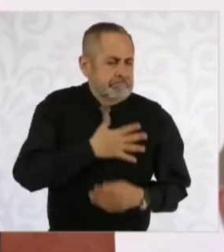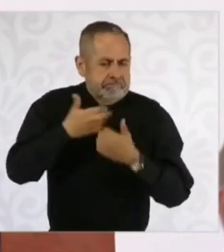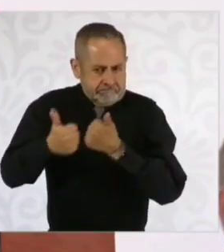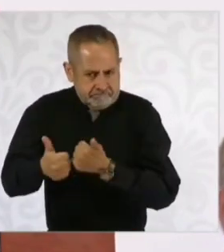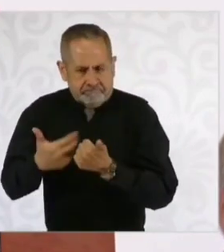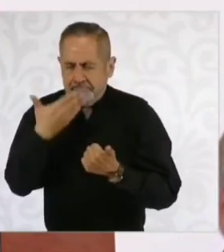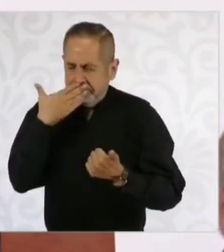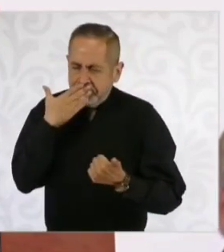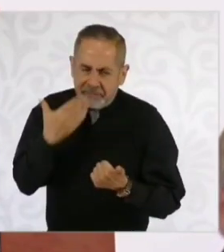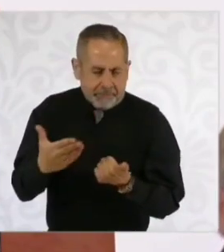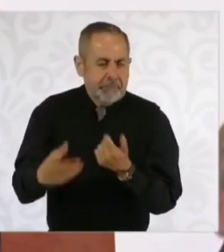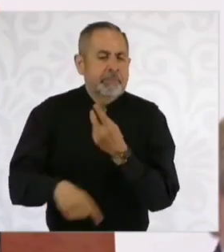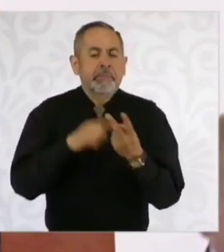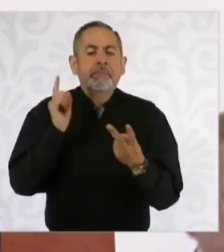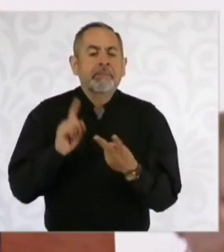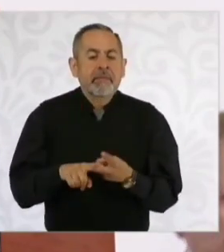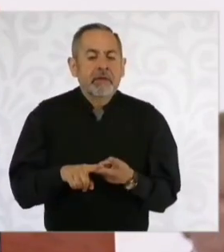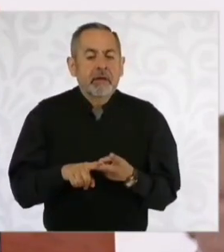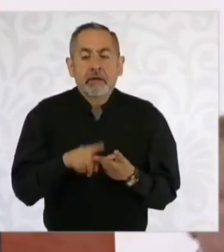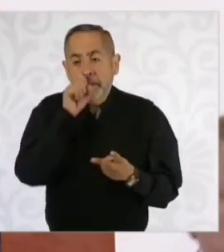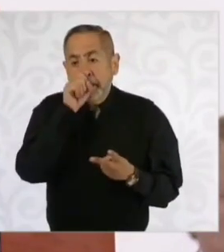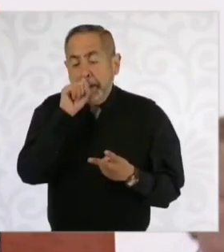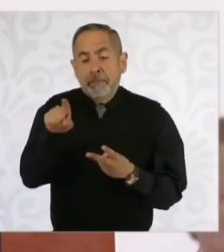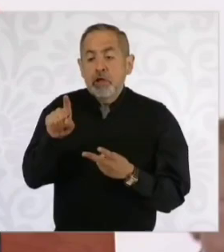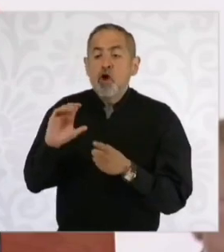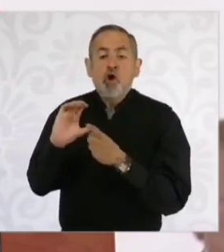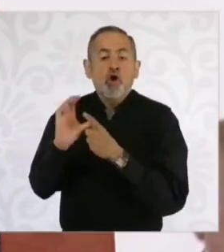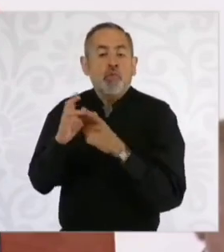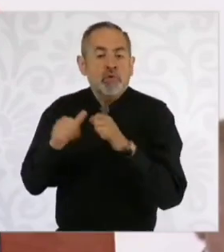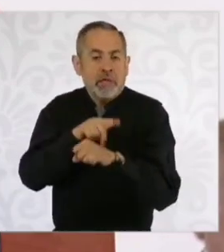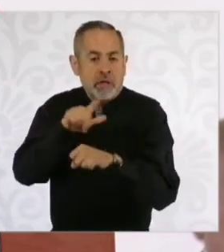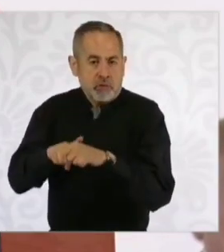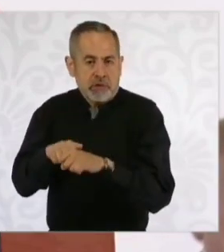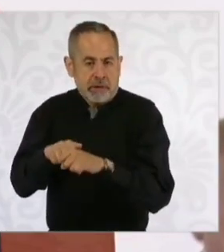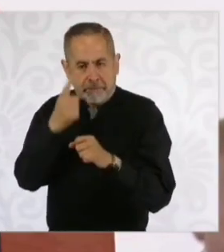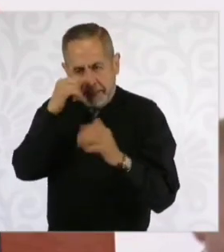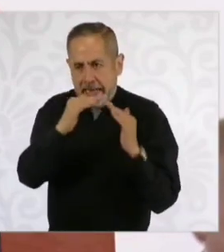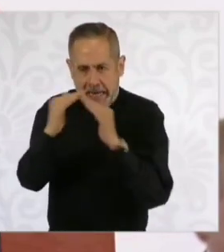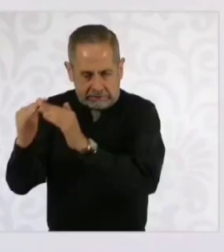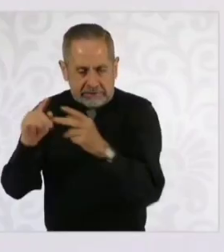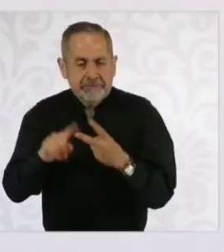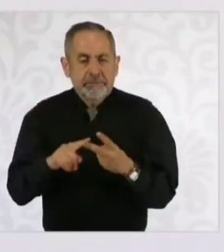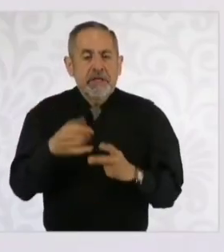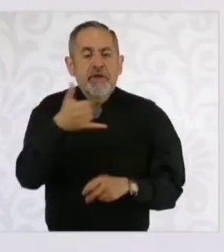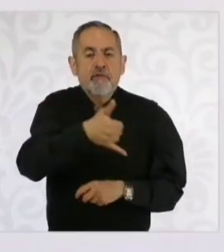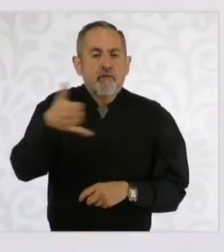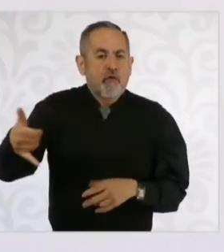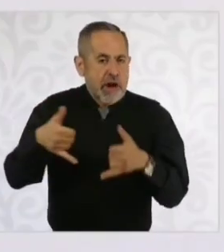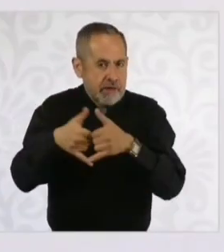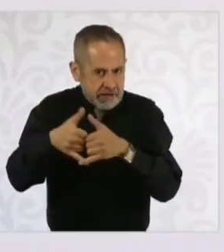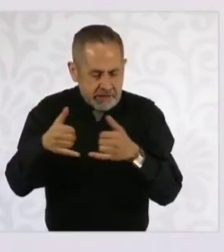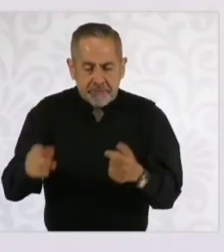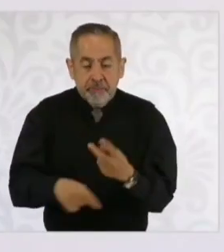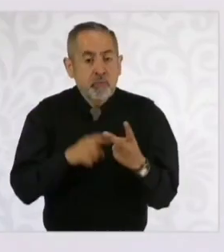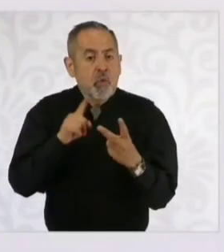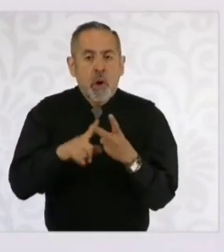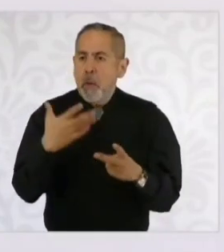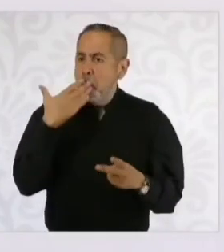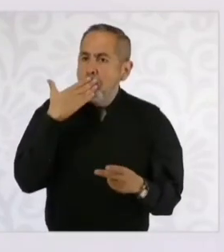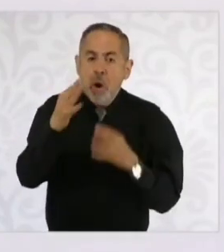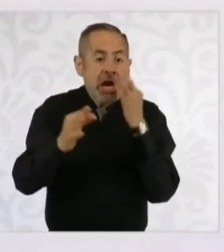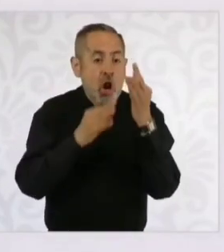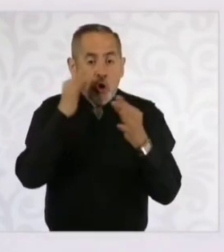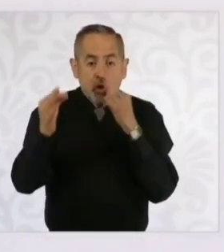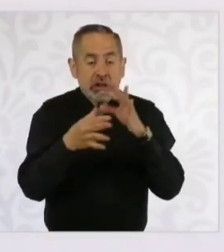que incluye a la Comisión Nacional de Vivienda y al Infonavit. La otra muy buena noticia